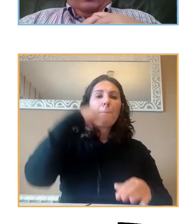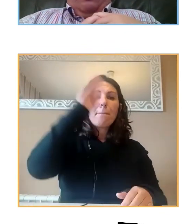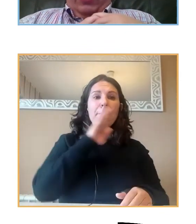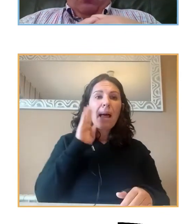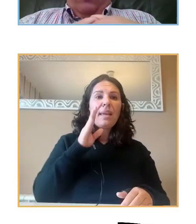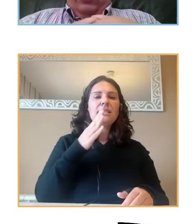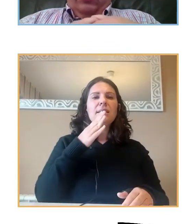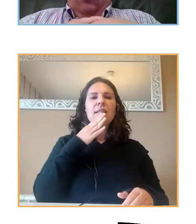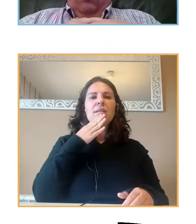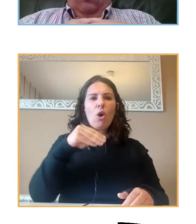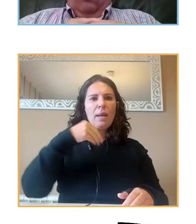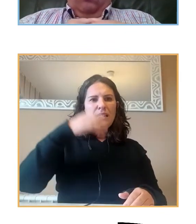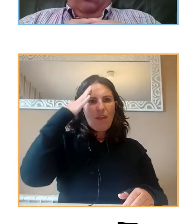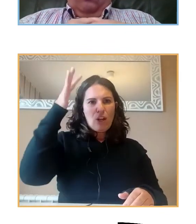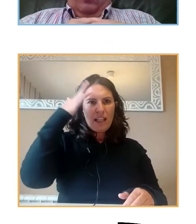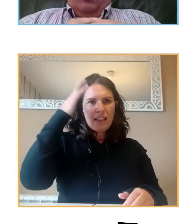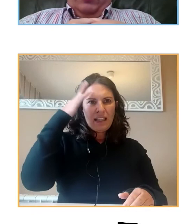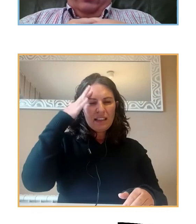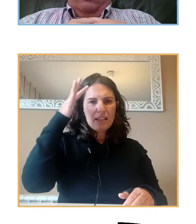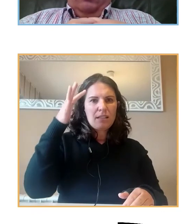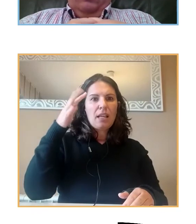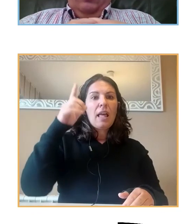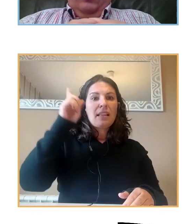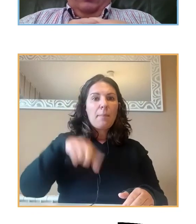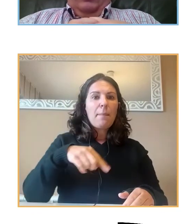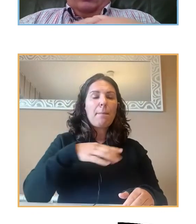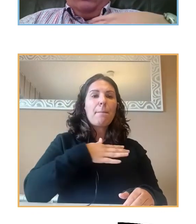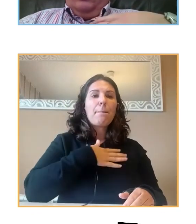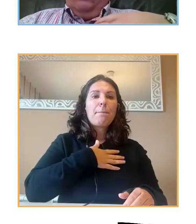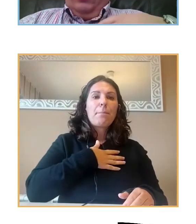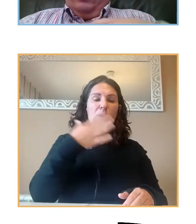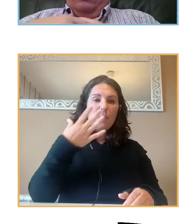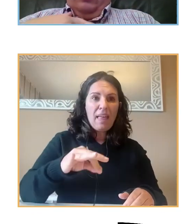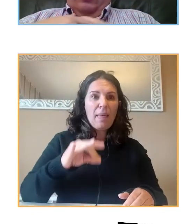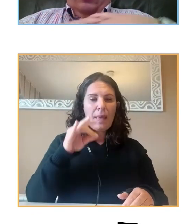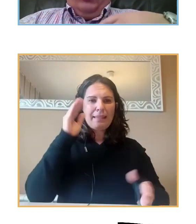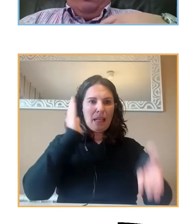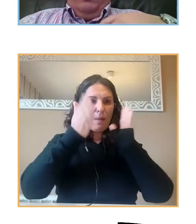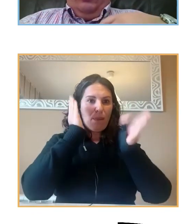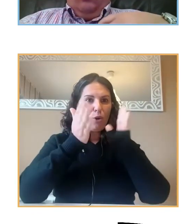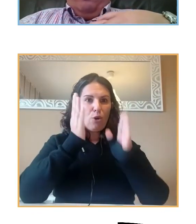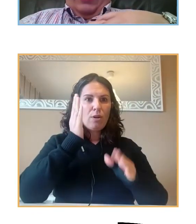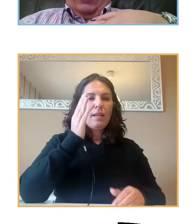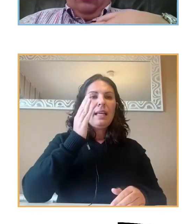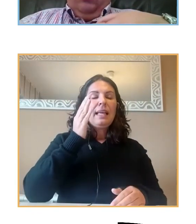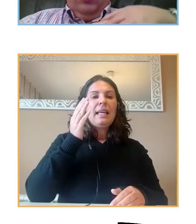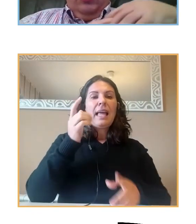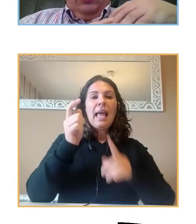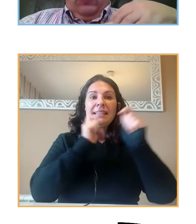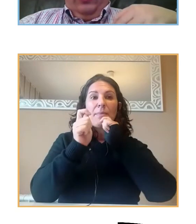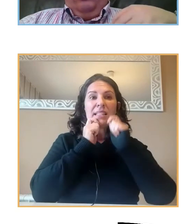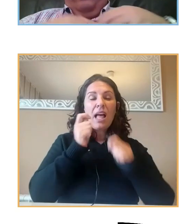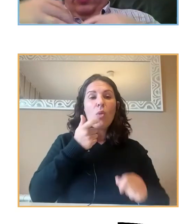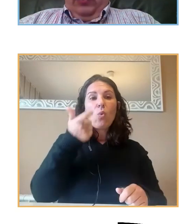También hemos ofrecido una posibilidad de intervención y la duración de la entrevista nos ha permitido comparar datos